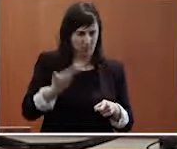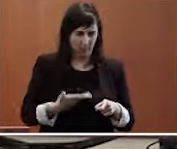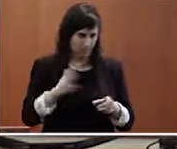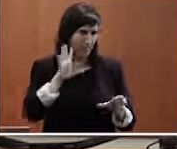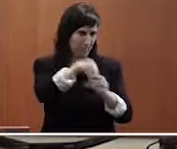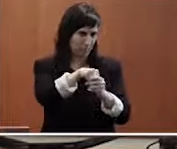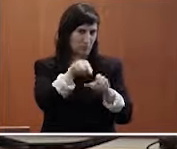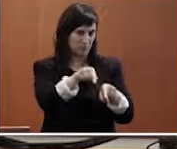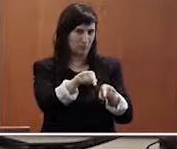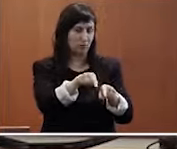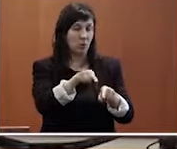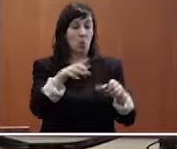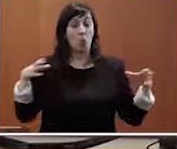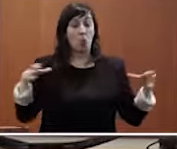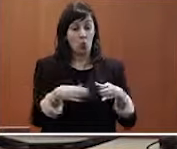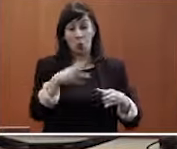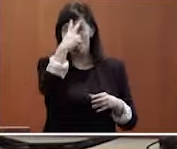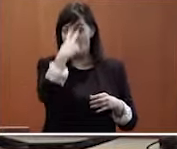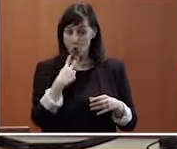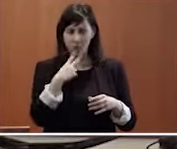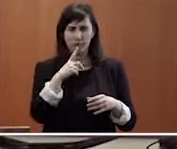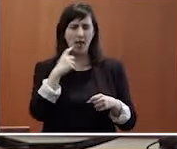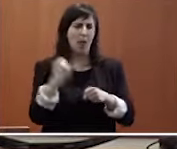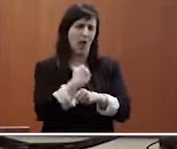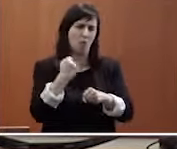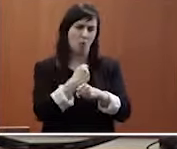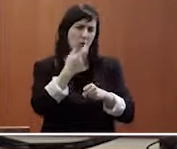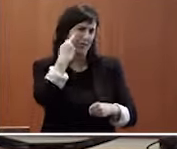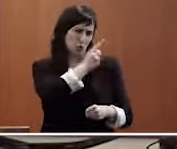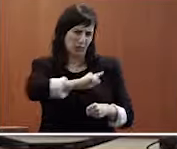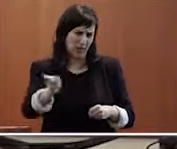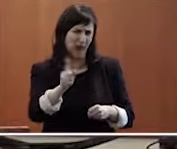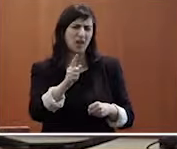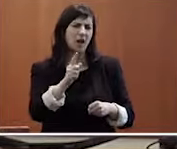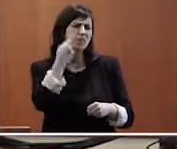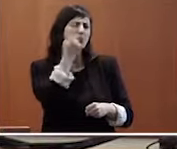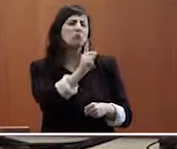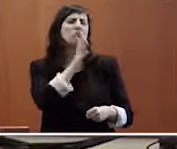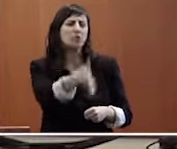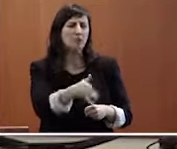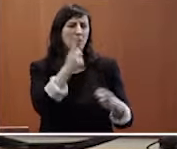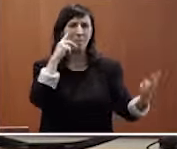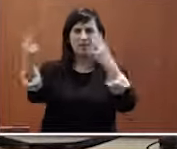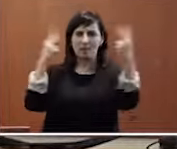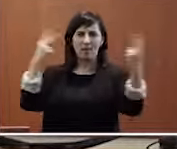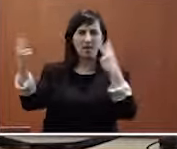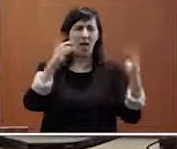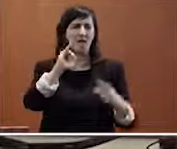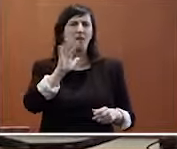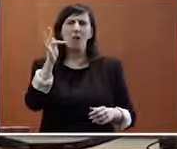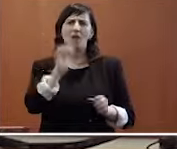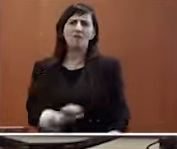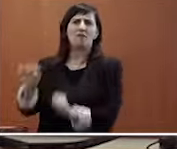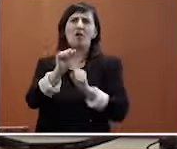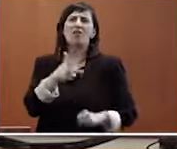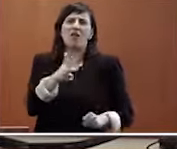El Grupo ONCE ha hecho una labor extraordinaria visibilizando y legitimando las expectativas